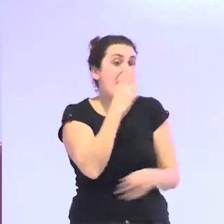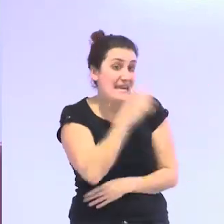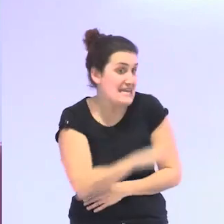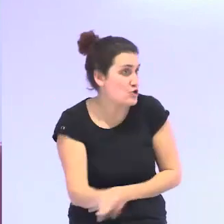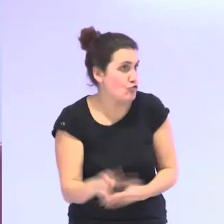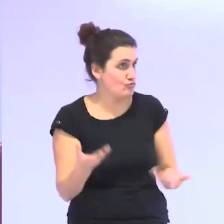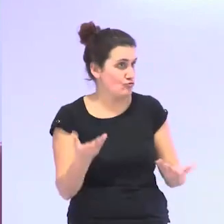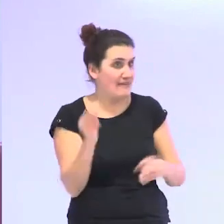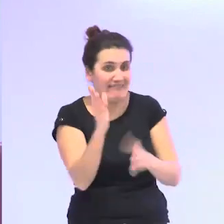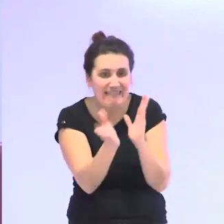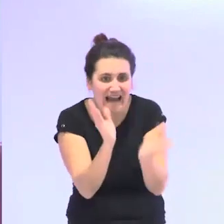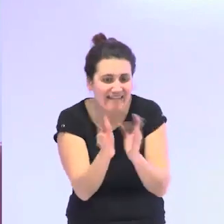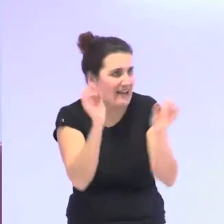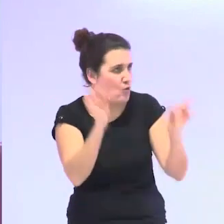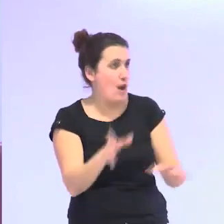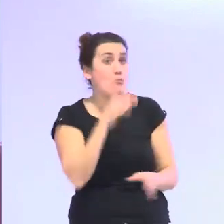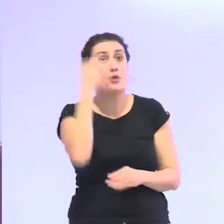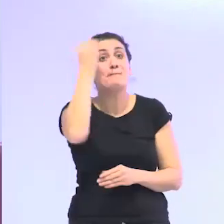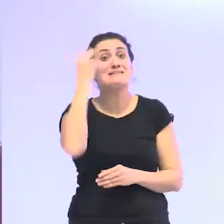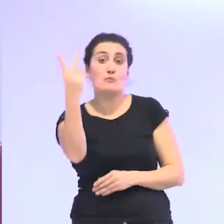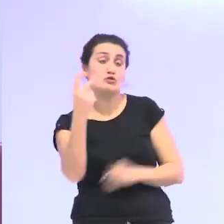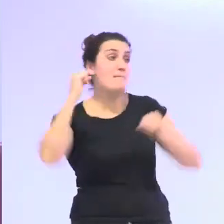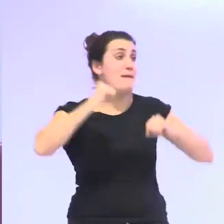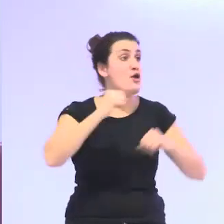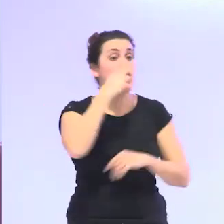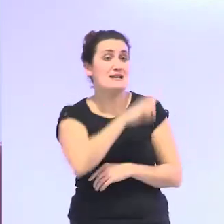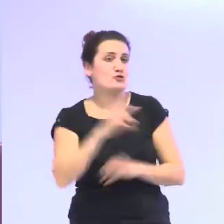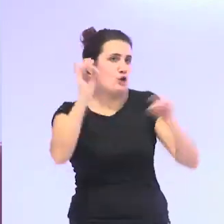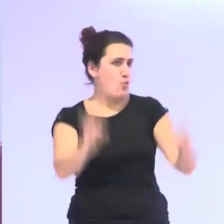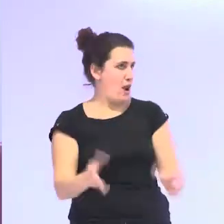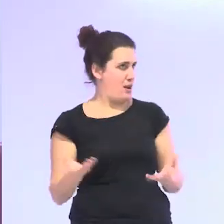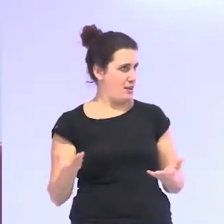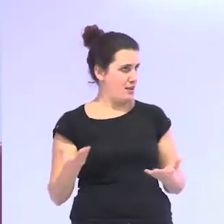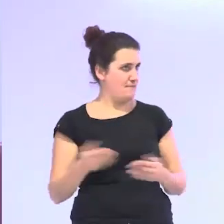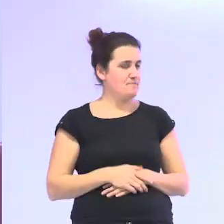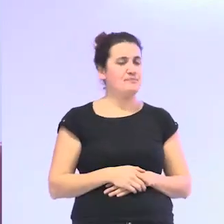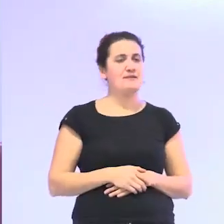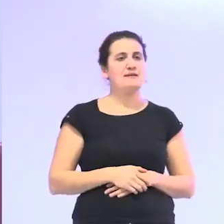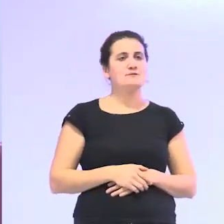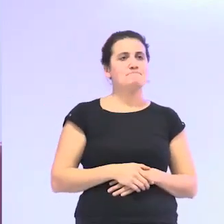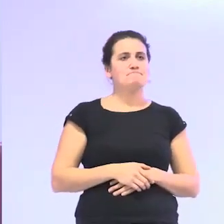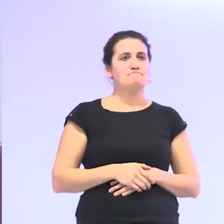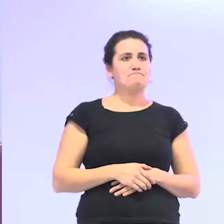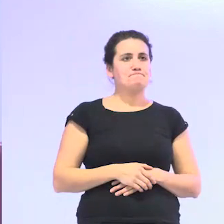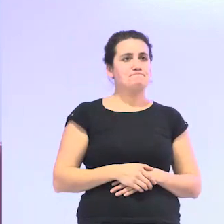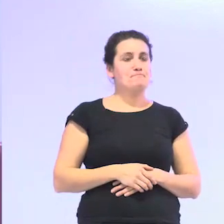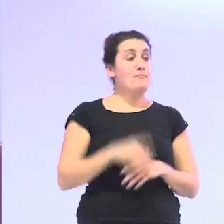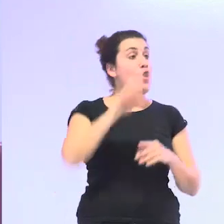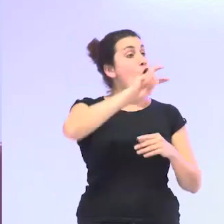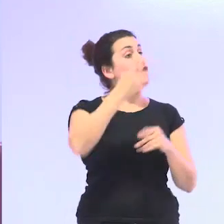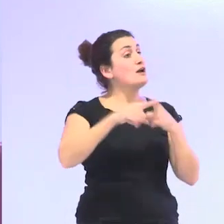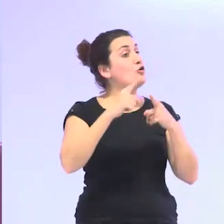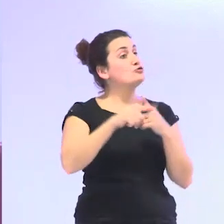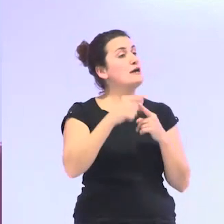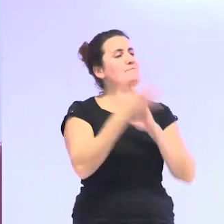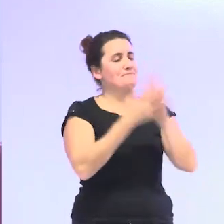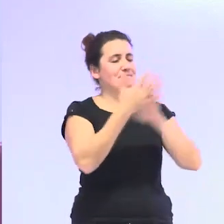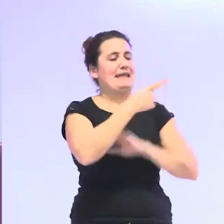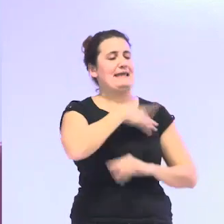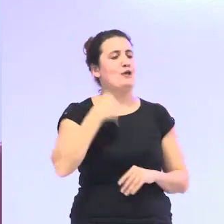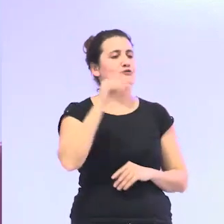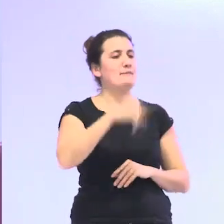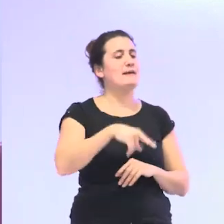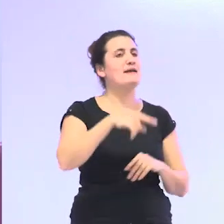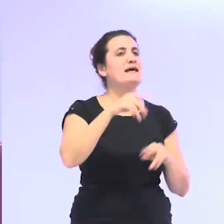a los niños y las niñas porque creemos que son iguales por lo tanto también otra cosa que os quiero trasladar y que yo por lo menos